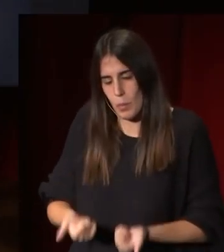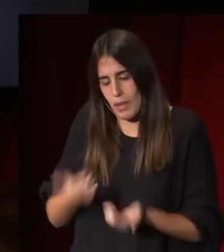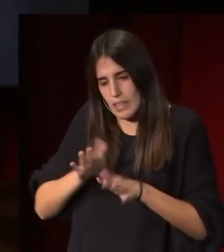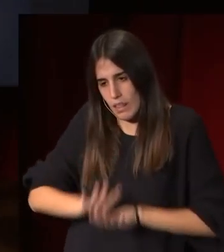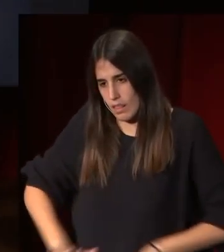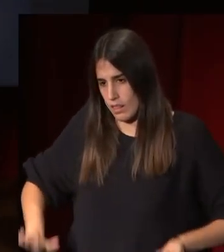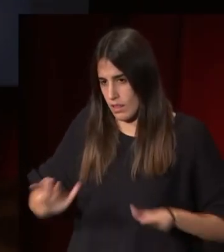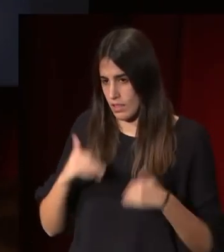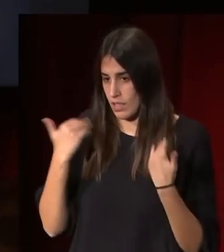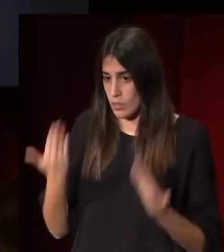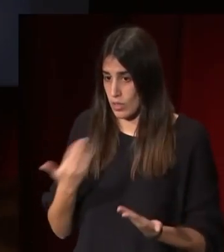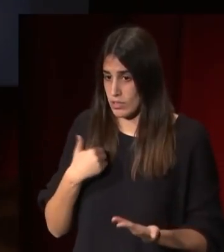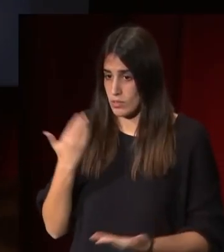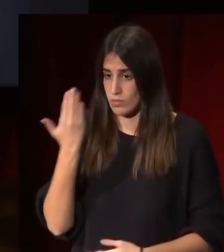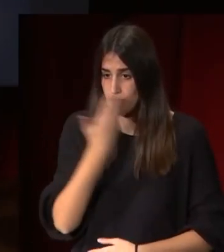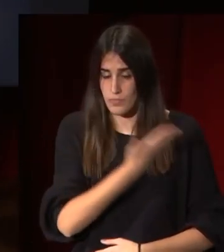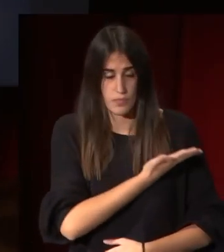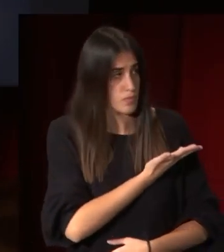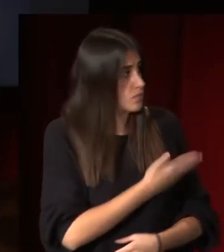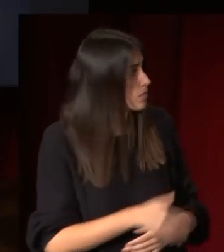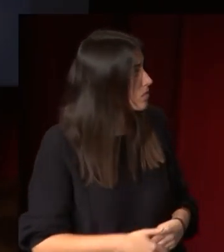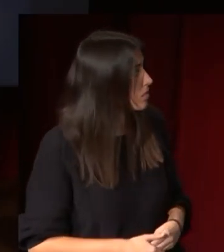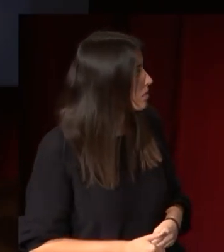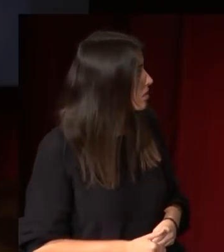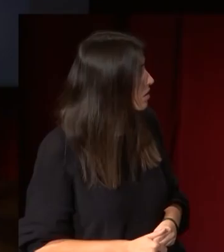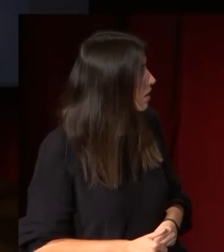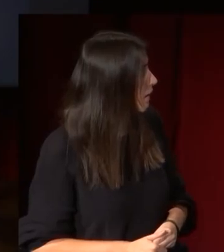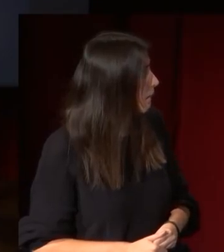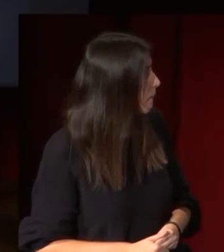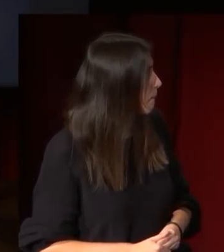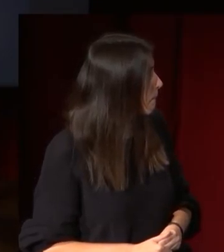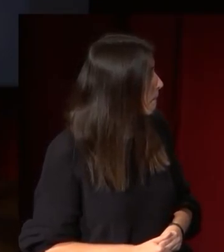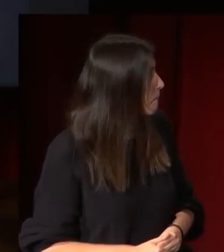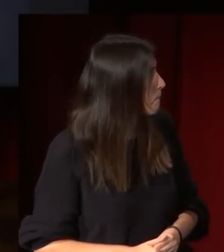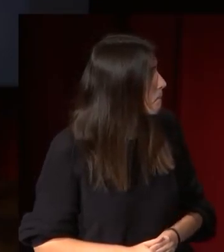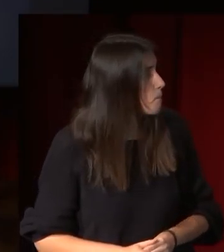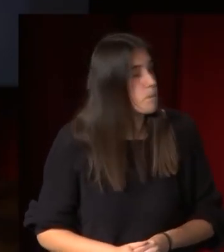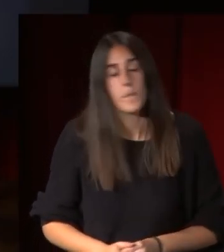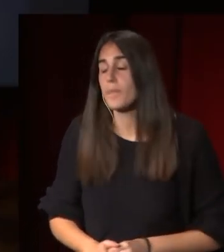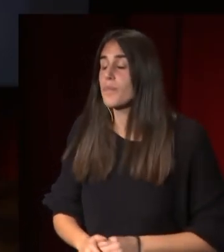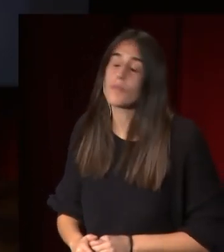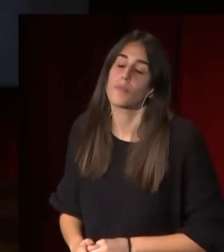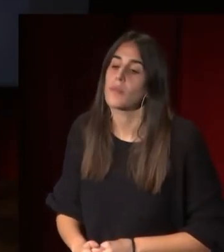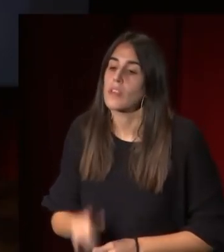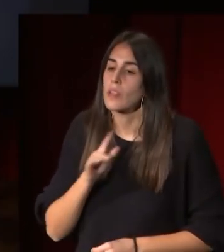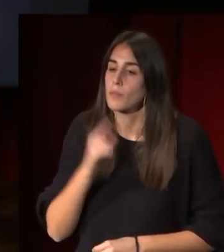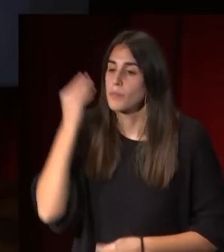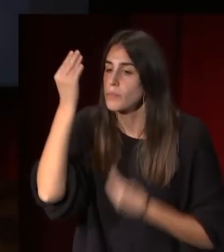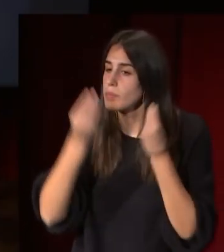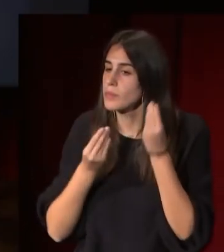este es el retrato que utiliza porque es un planteamiento que ellos todos